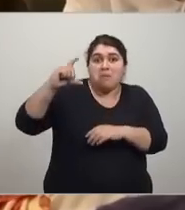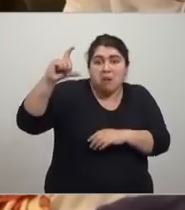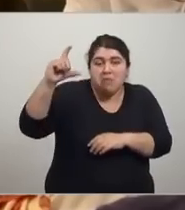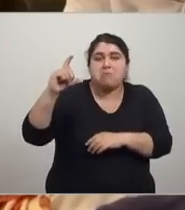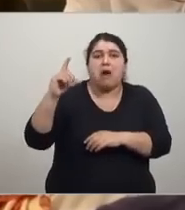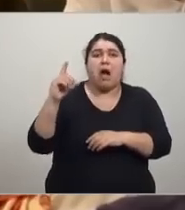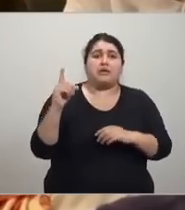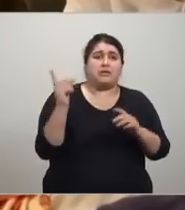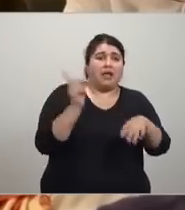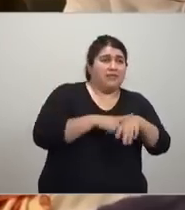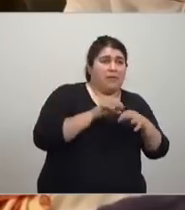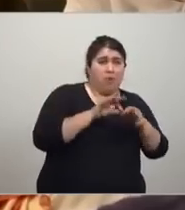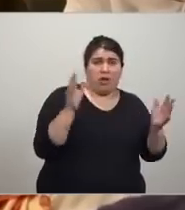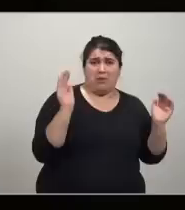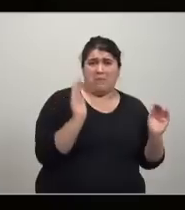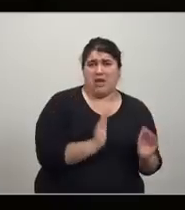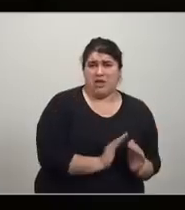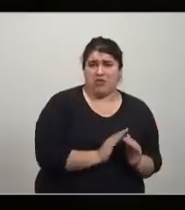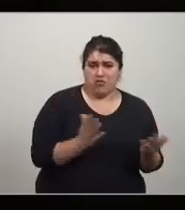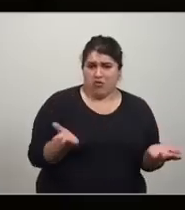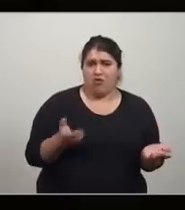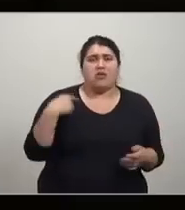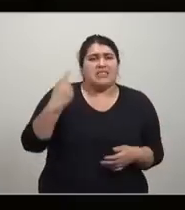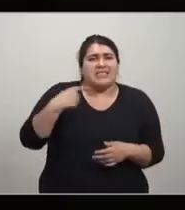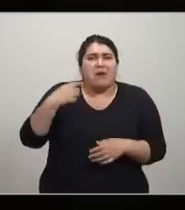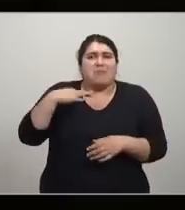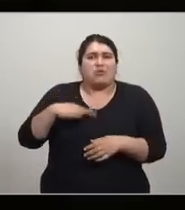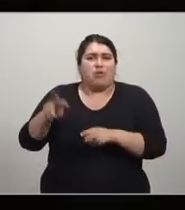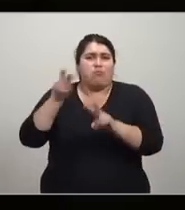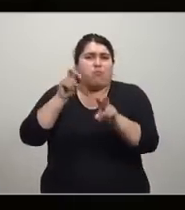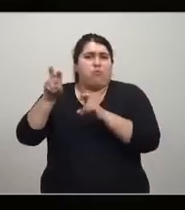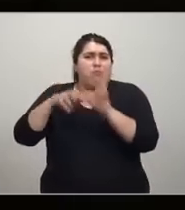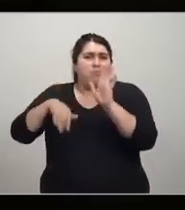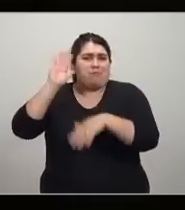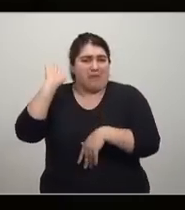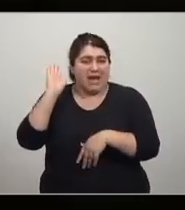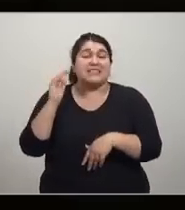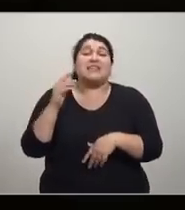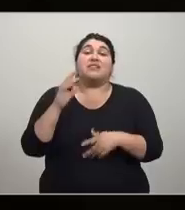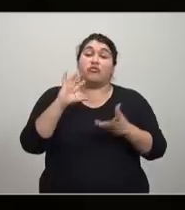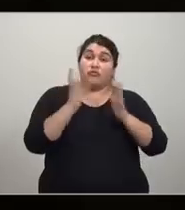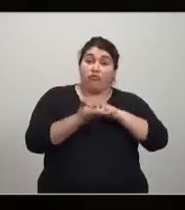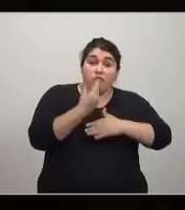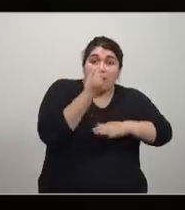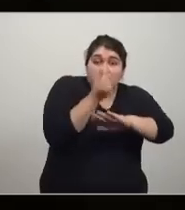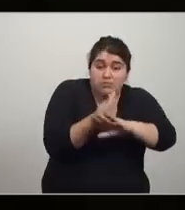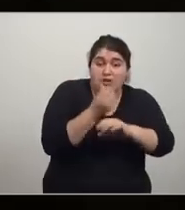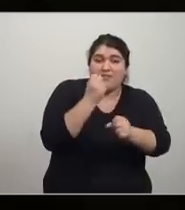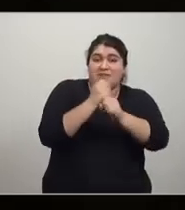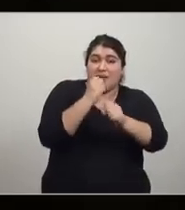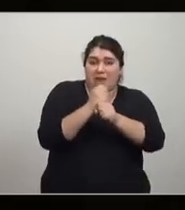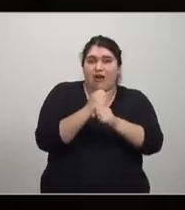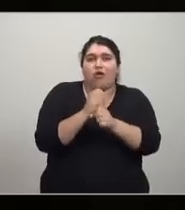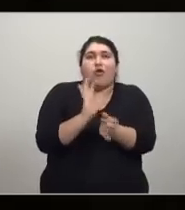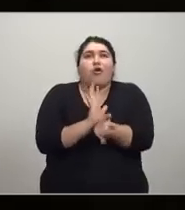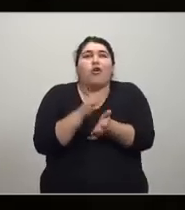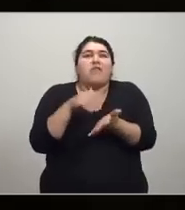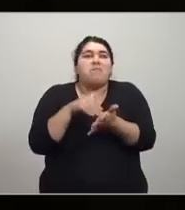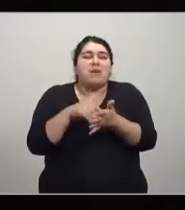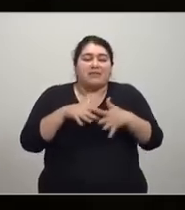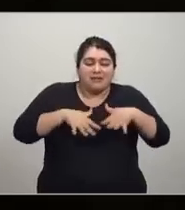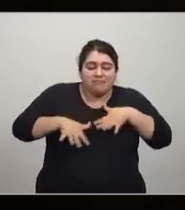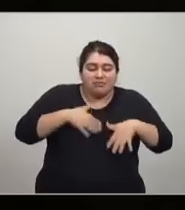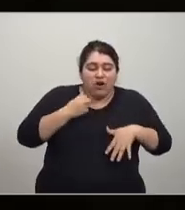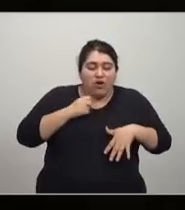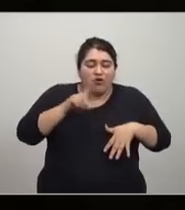hace es disfrutar más de tiempos libres, a lo sumo. O normalmente nuestra oferta de trabajo responde a costumbres, a hábitos e